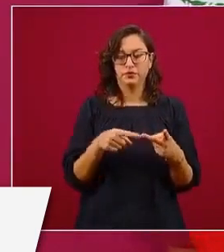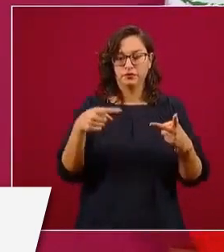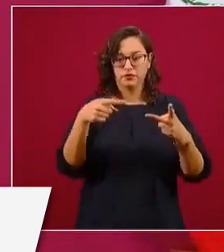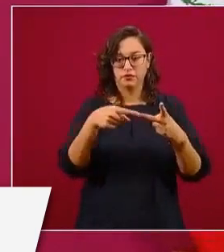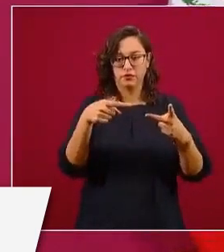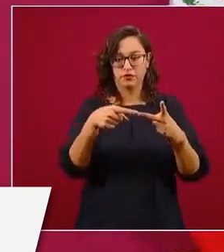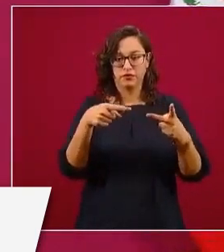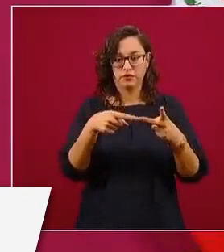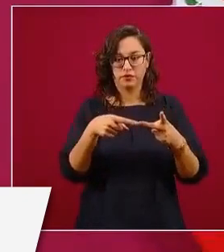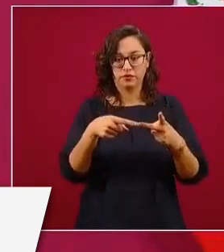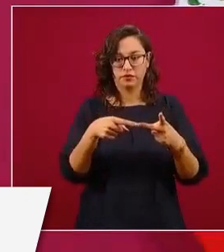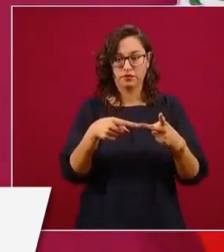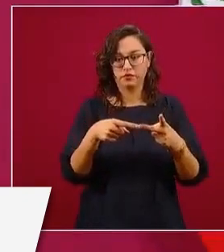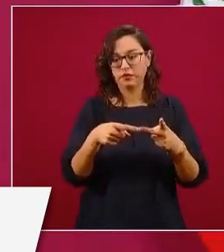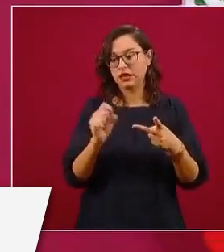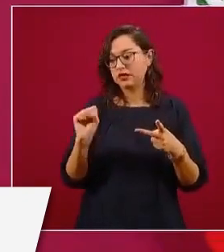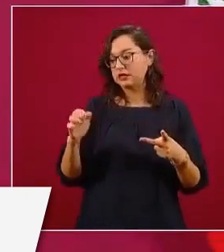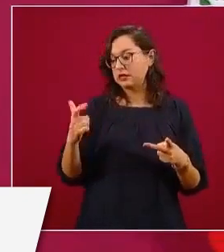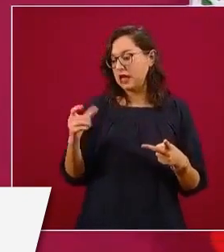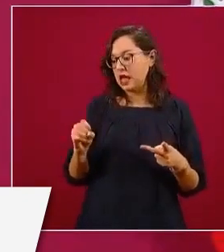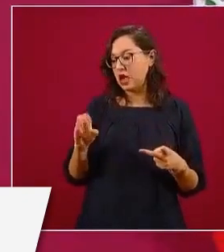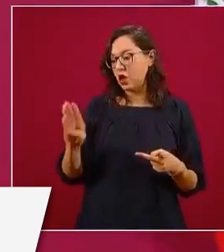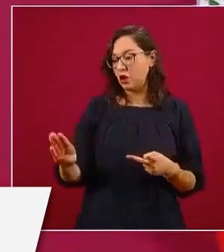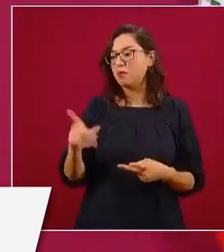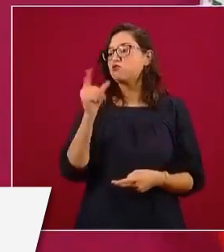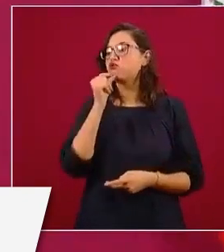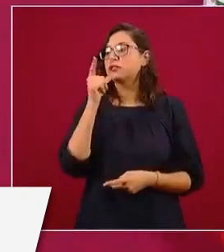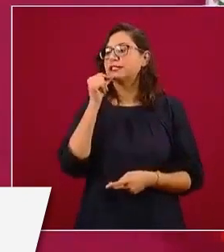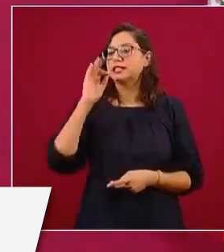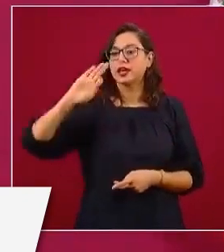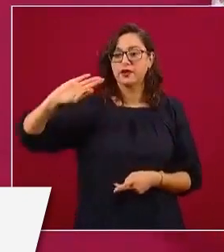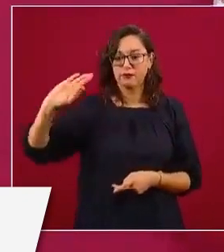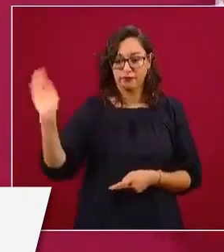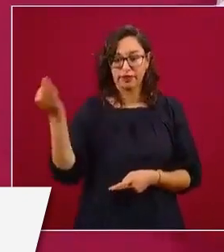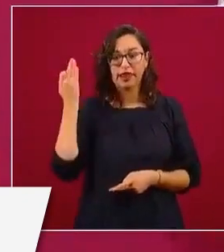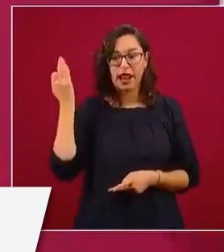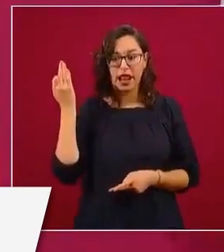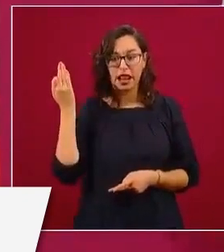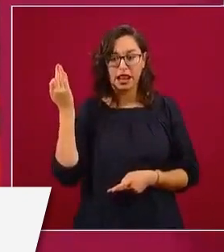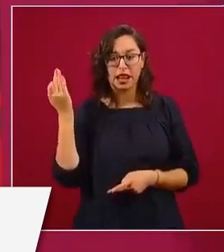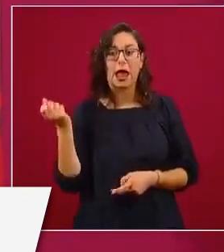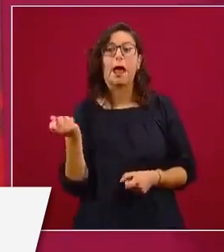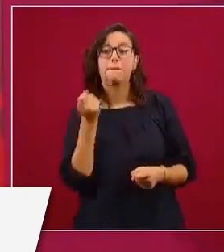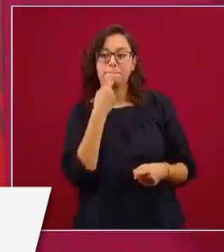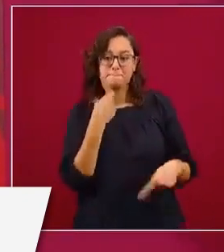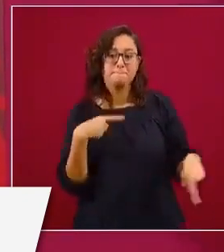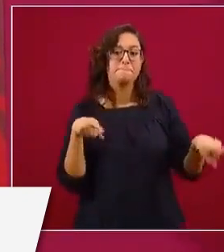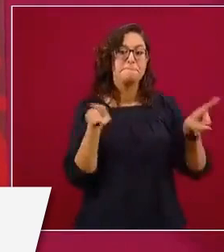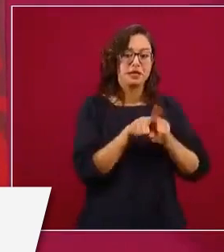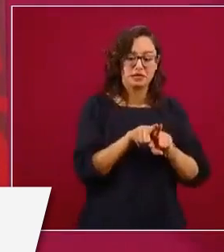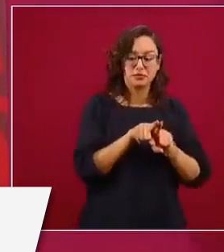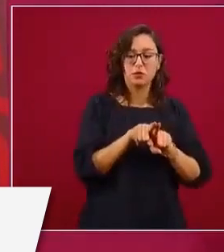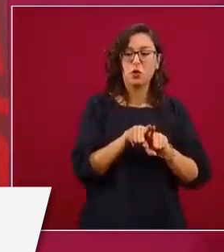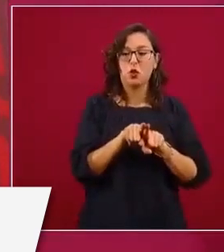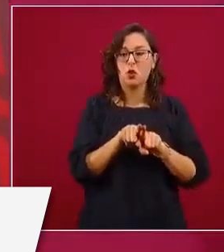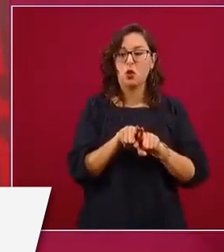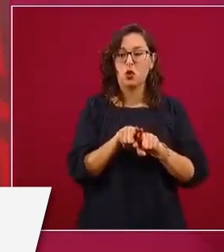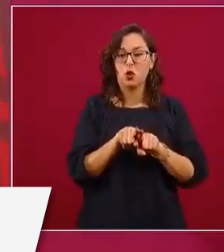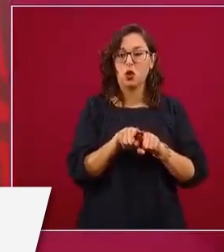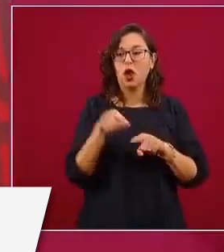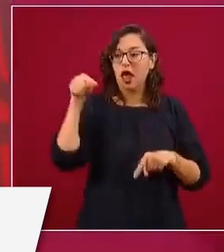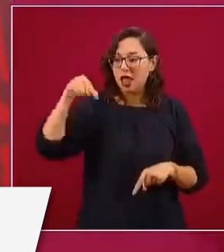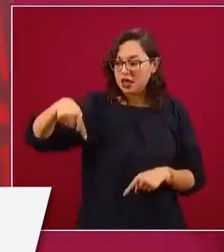Gobernación manejaba la Policía Federal y al mismo tiempo las oficinas de Gobernación eran